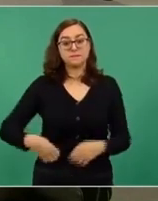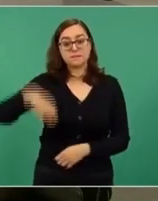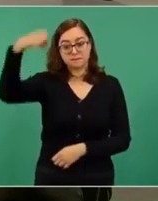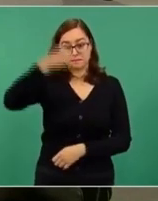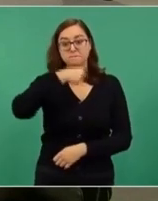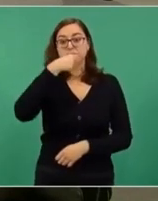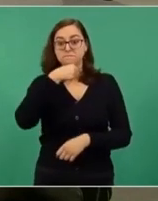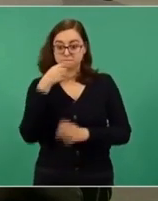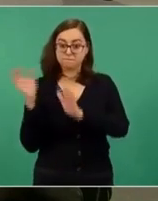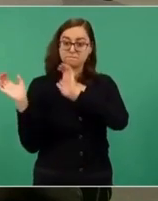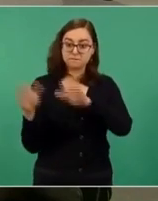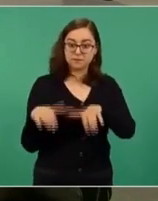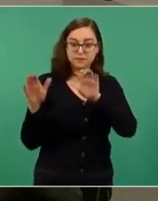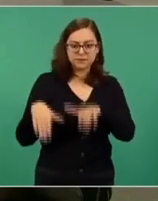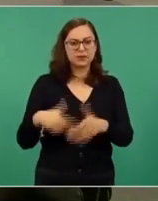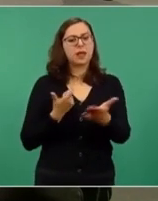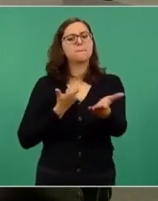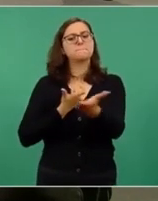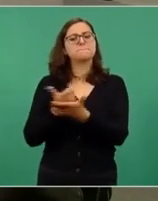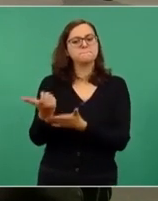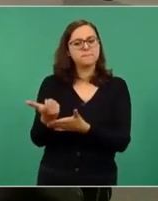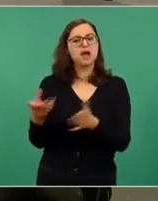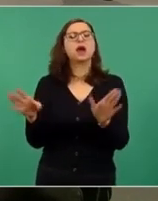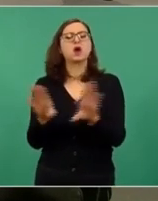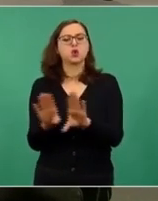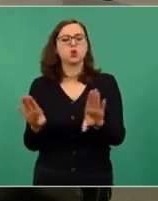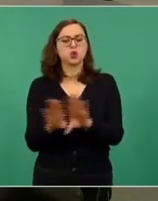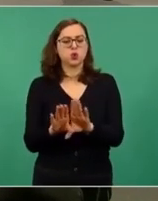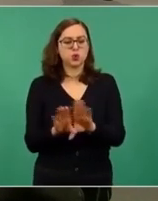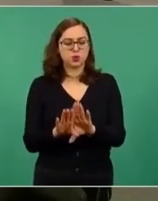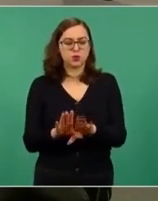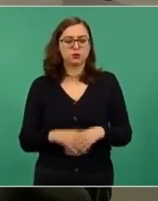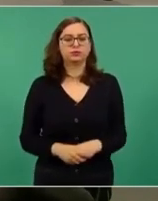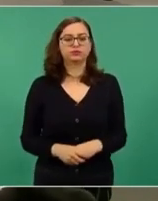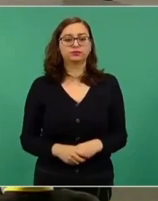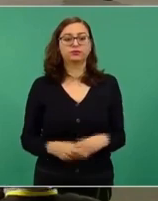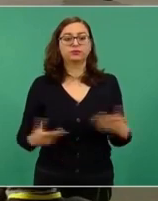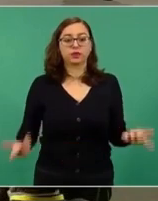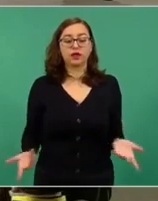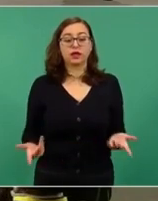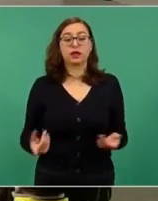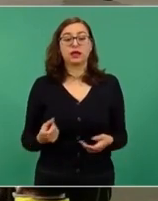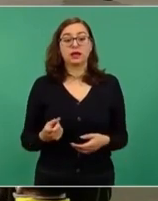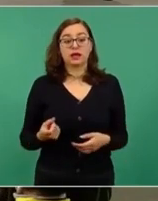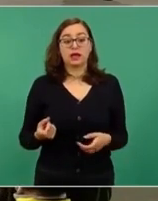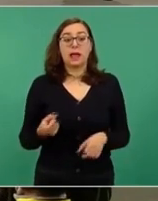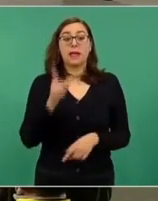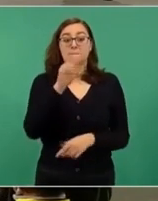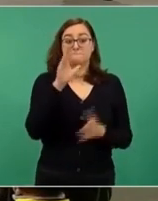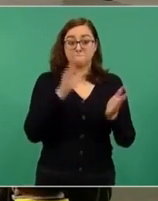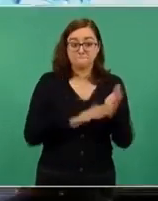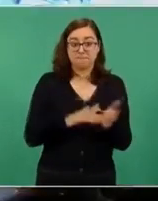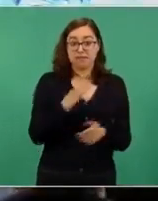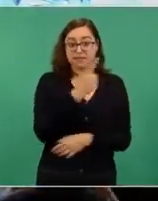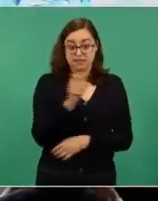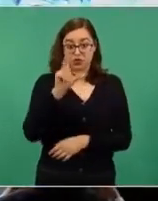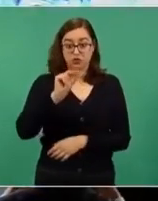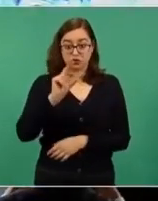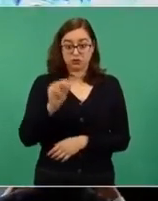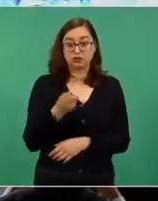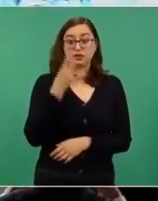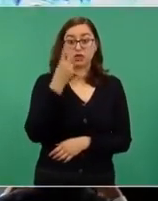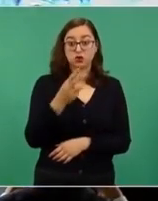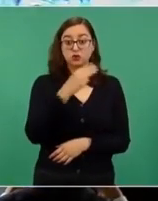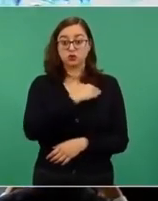vamos a pagarles a ellos? Quienes pertenecen a estos mil ciento ochenta y dos municipios, que son los más pobres del